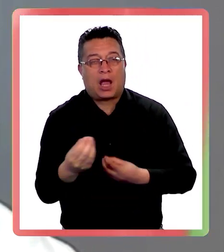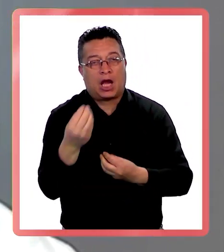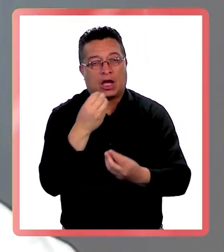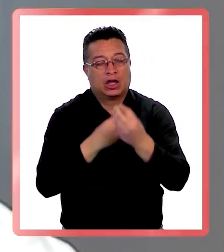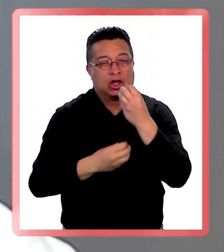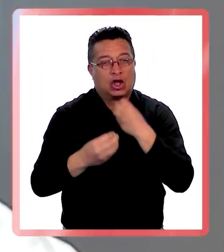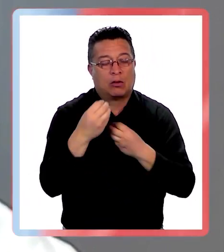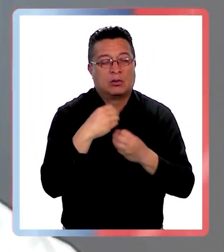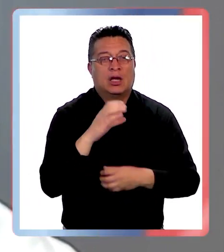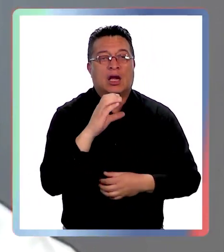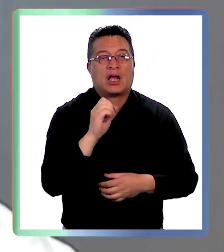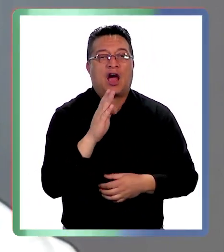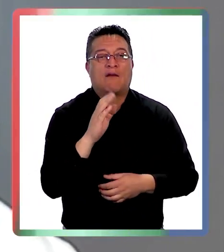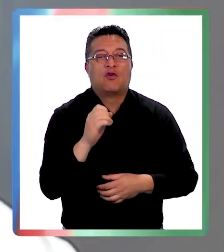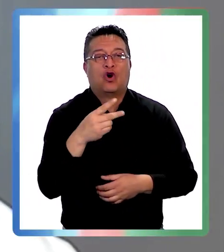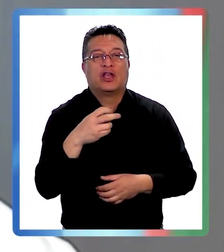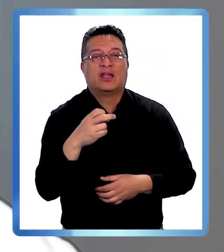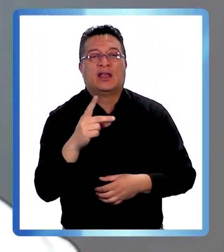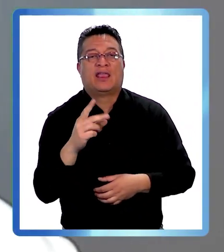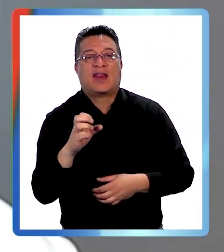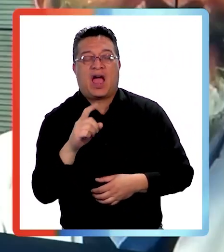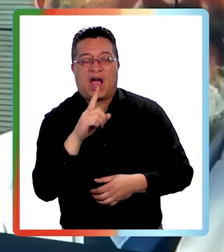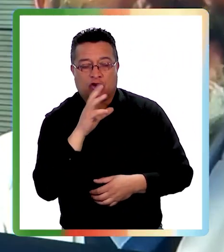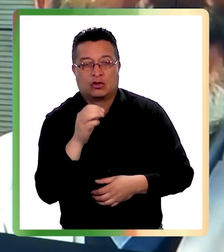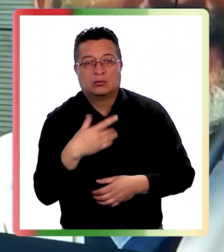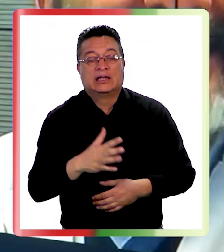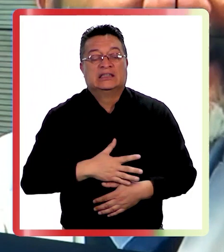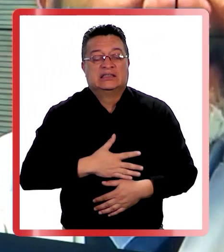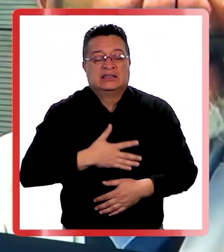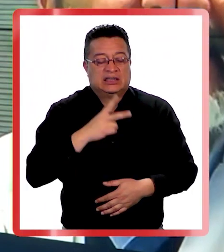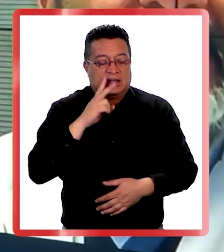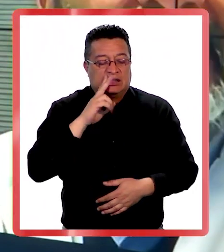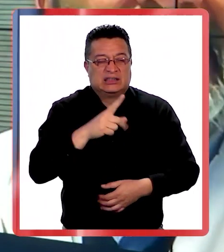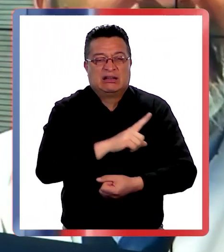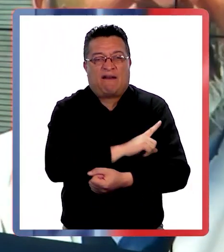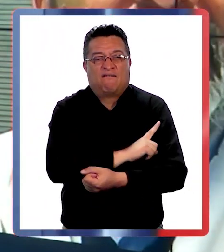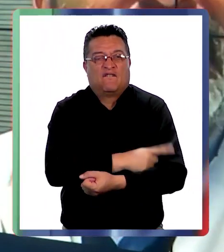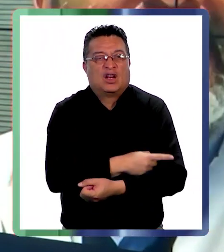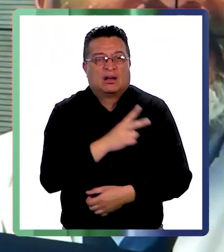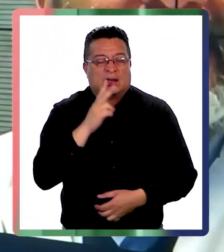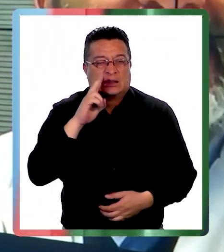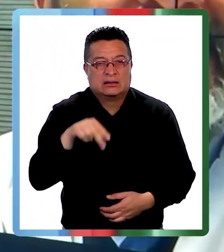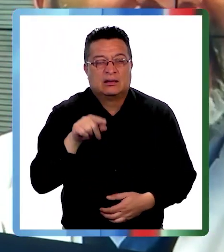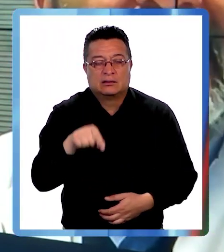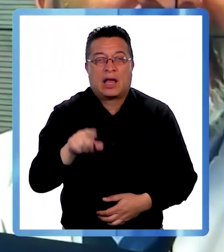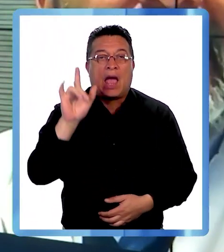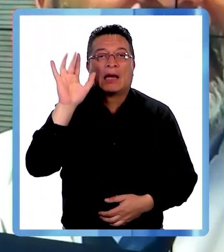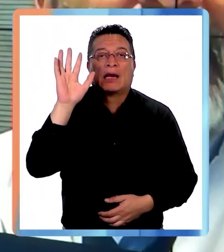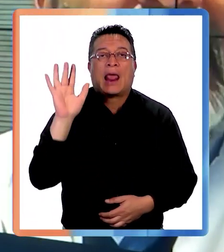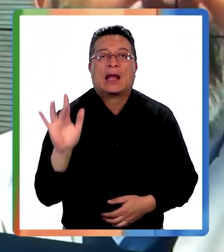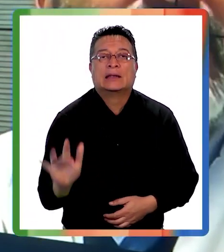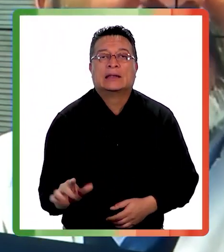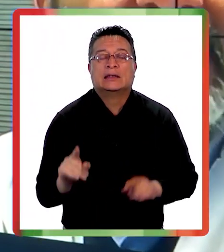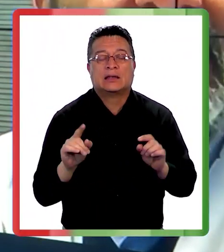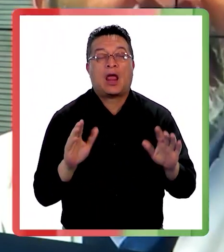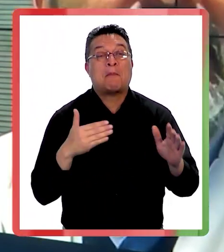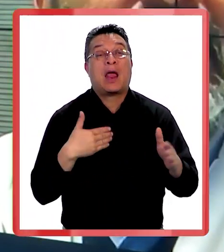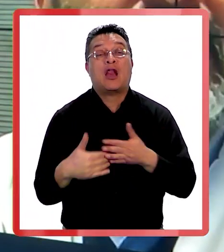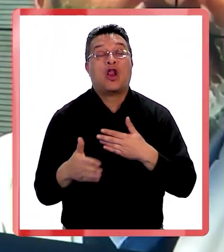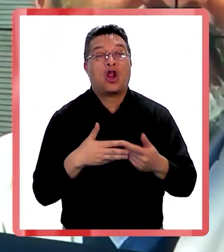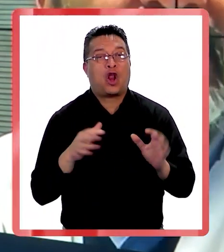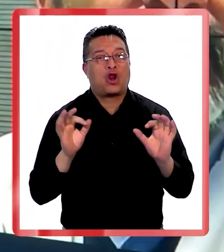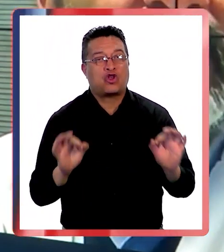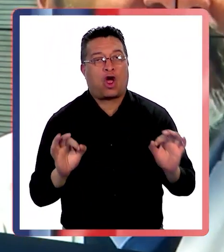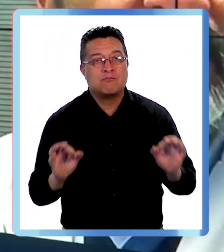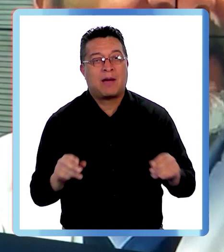con carbohidratos, se sienten sin energía. Esas son características más corrientes